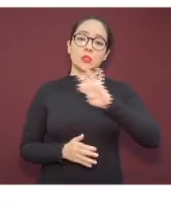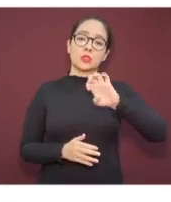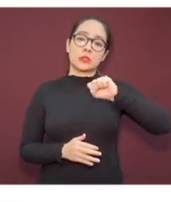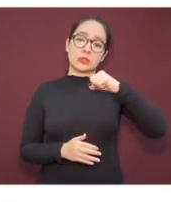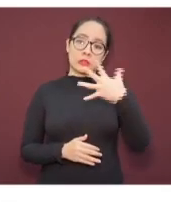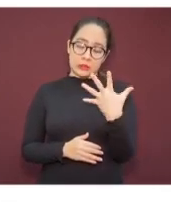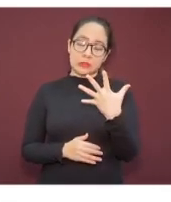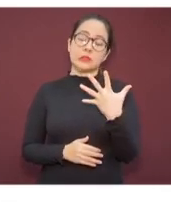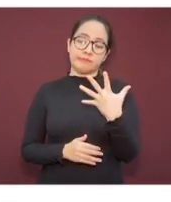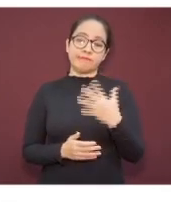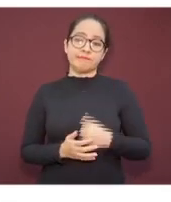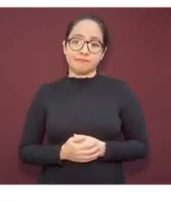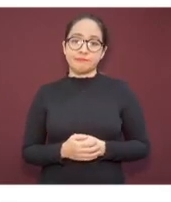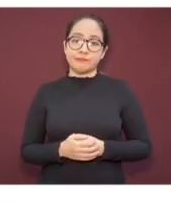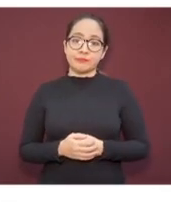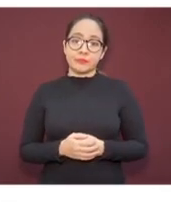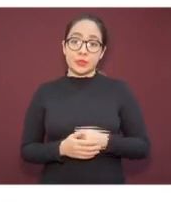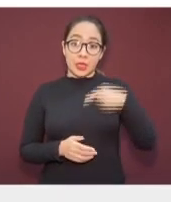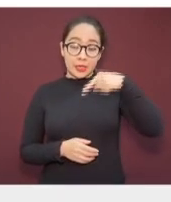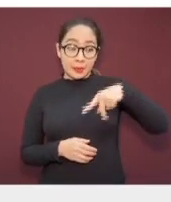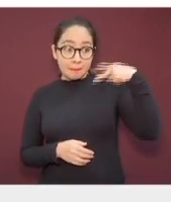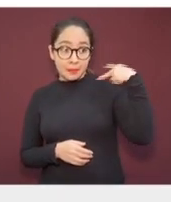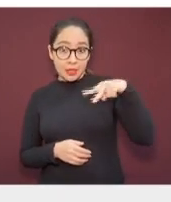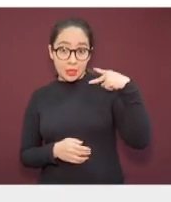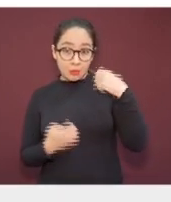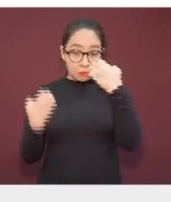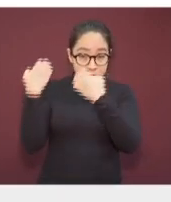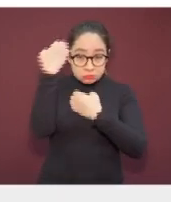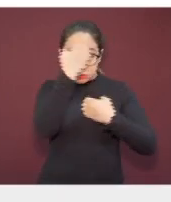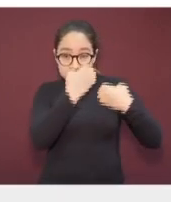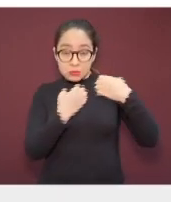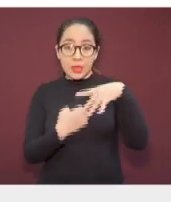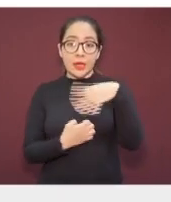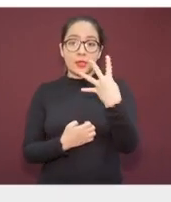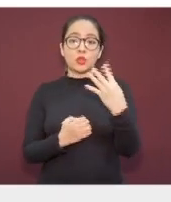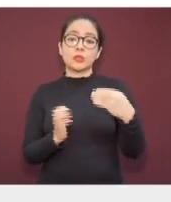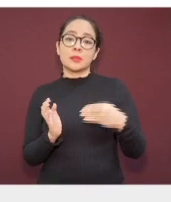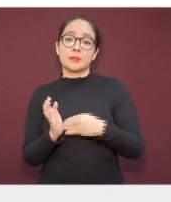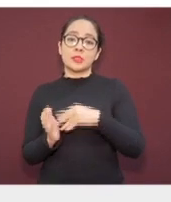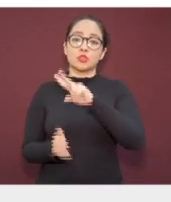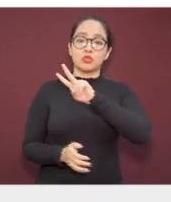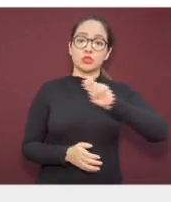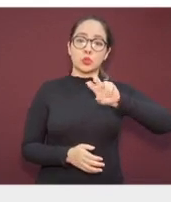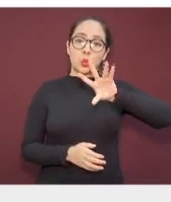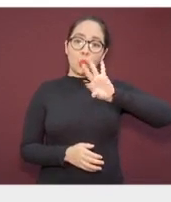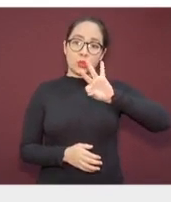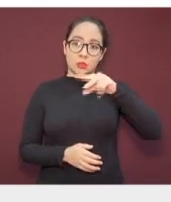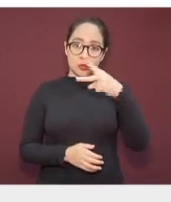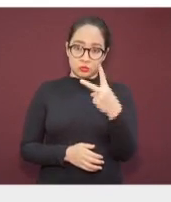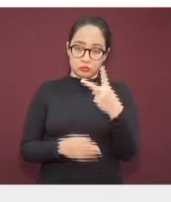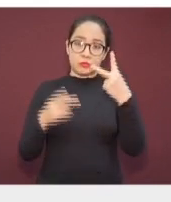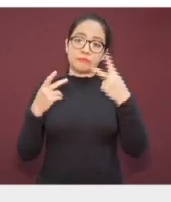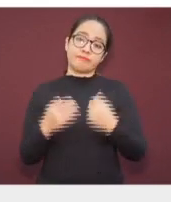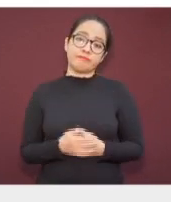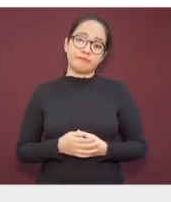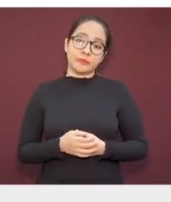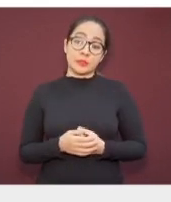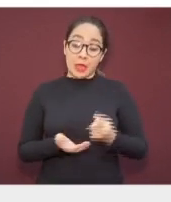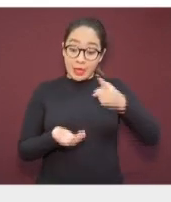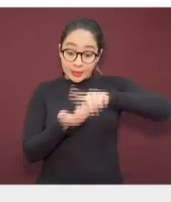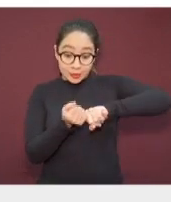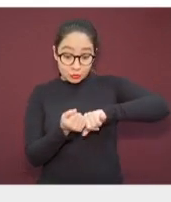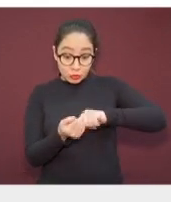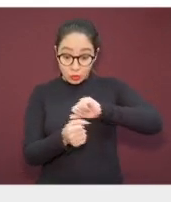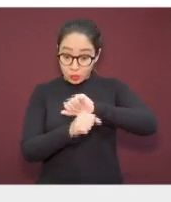positivos a COVID-19. En el estado se han estudiado 14 mil 242 casos negativos,